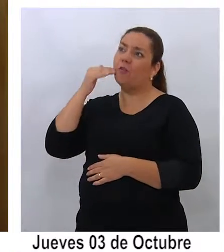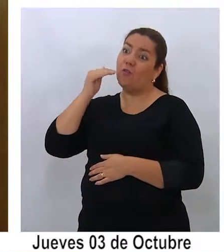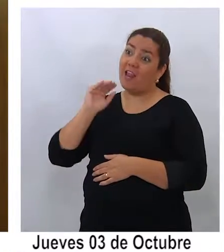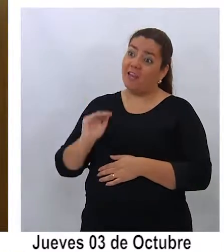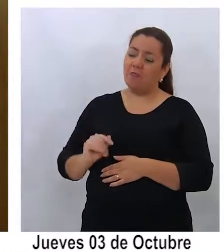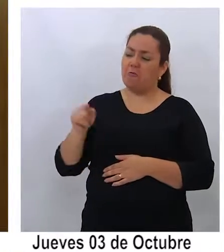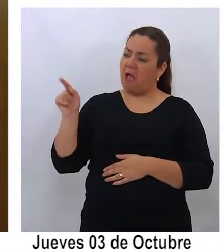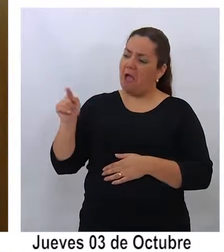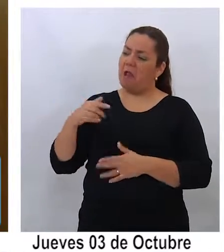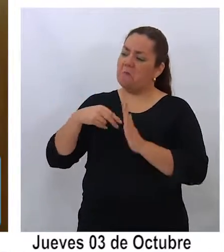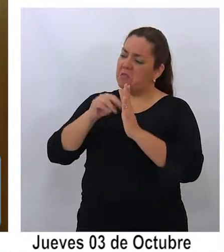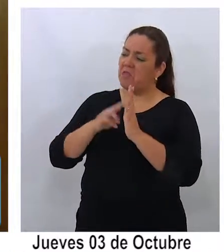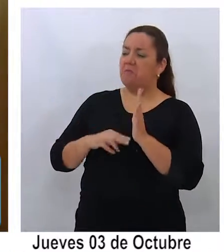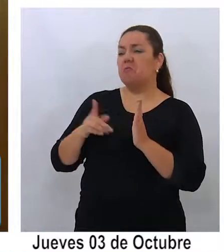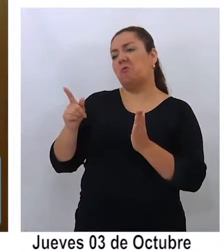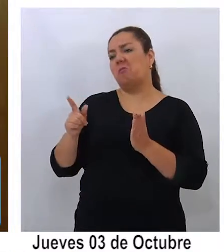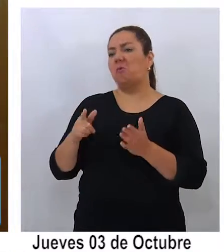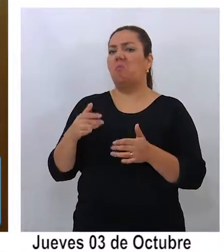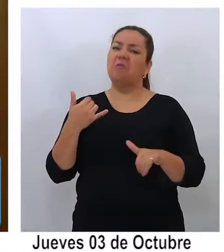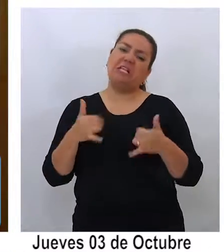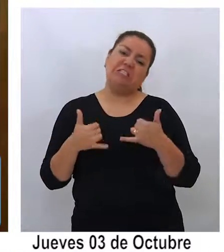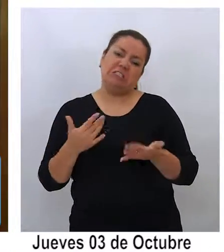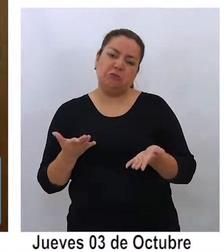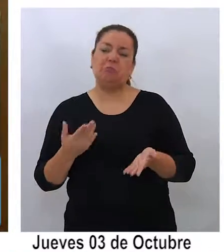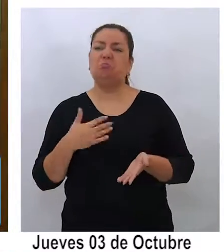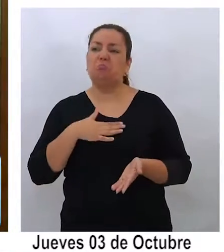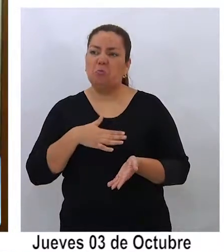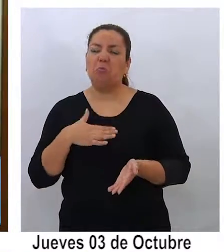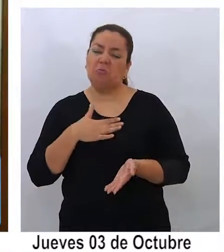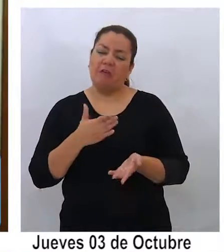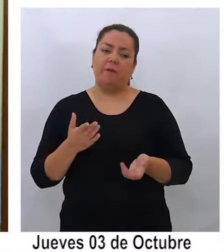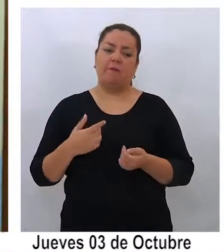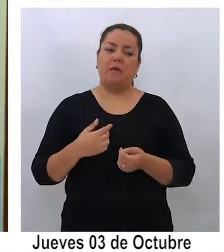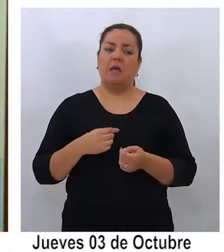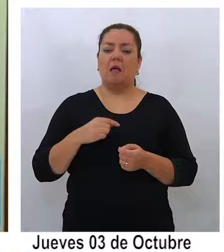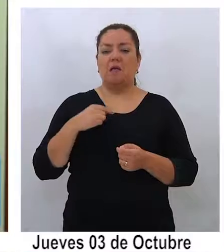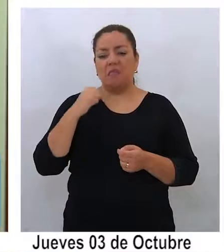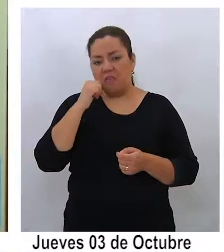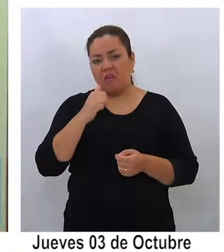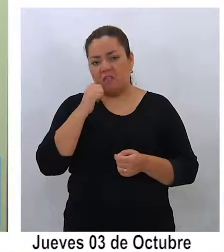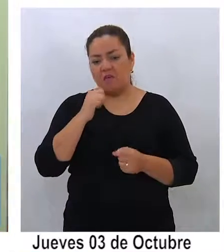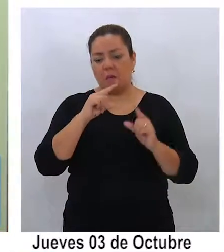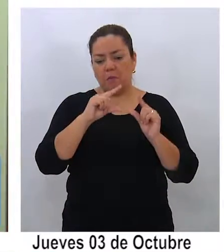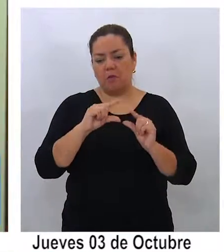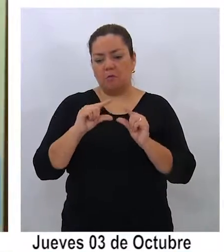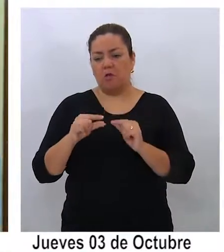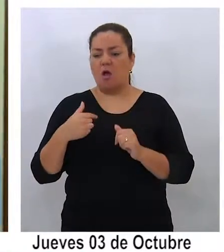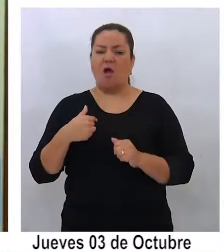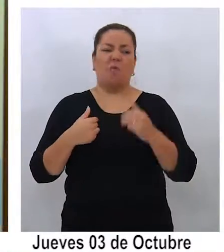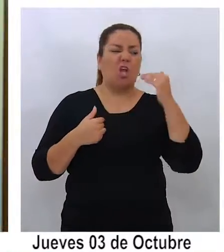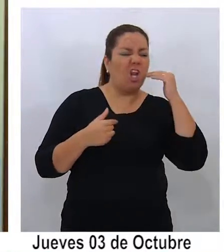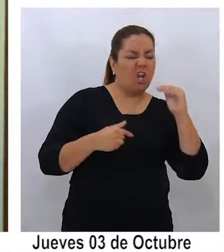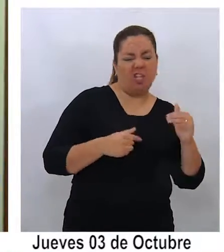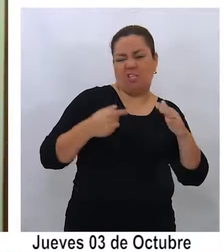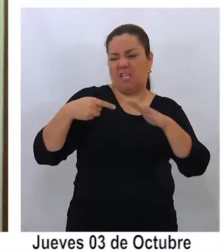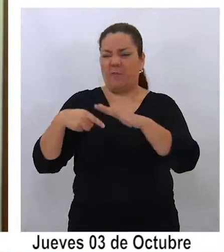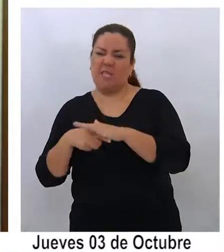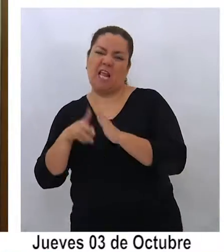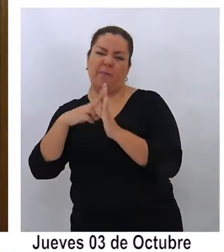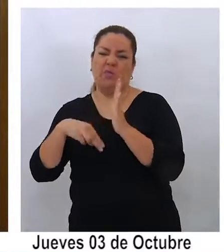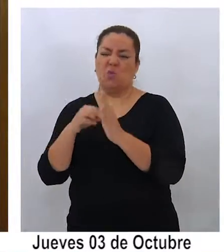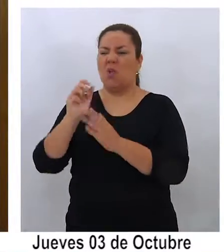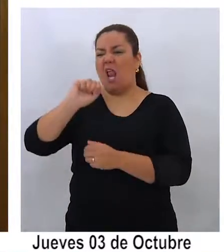pero siempre fue un hobby. Cada vez menos porque los niños se le metían en las pinturas, le